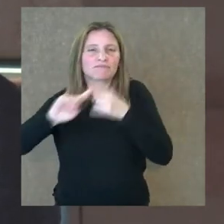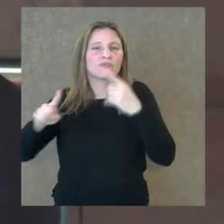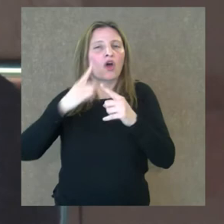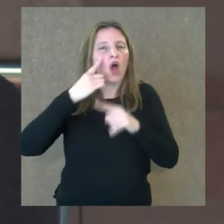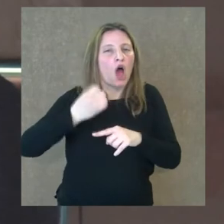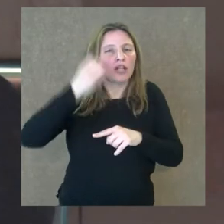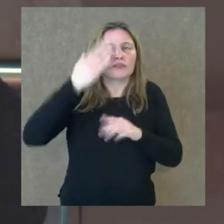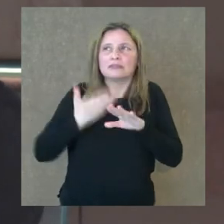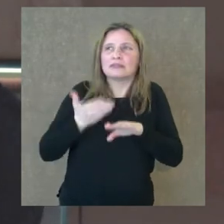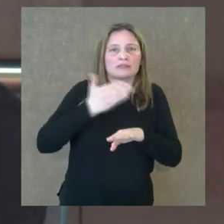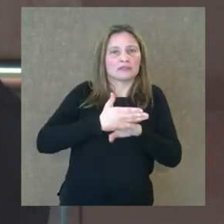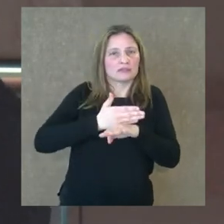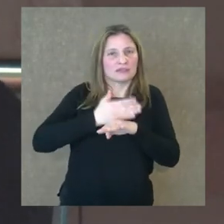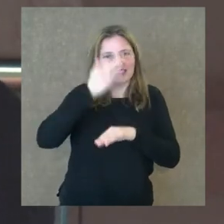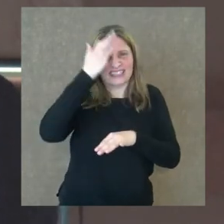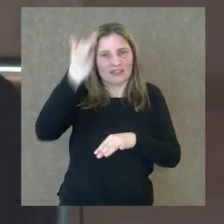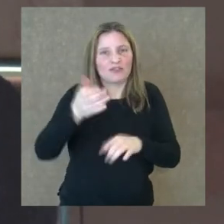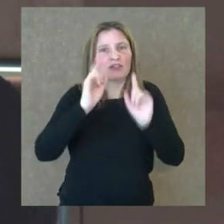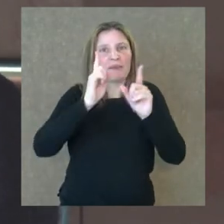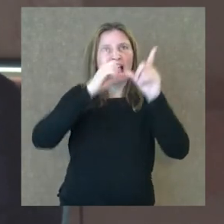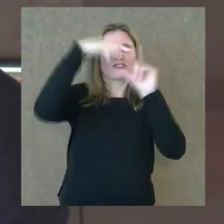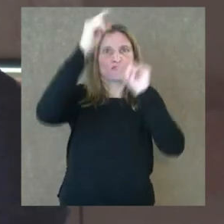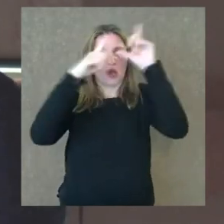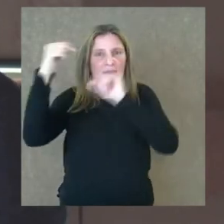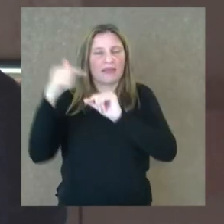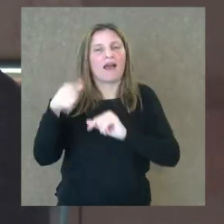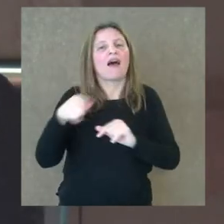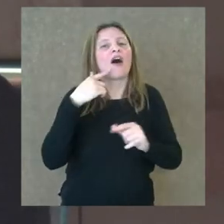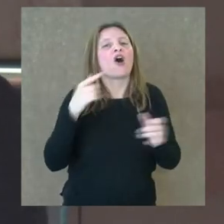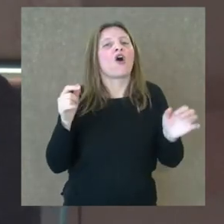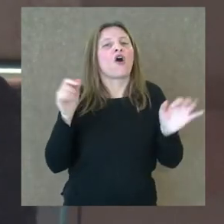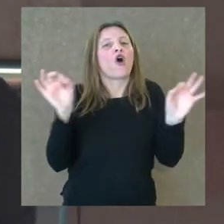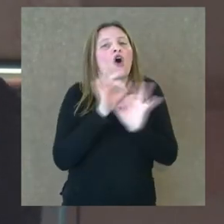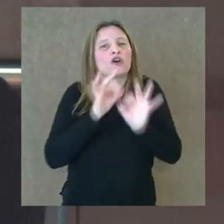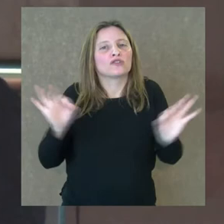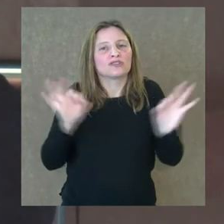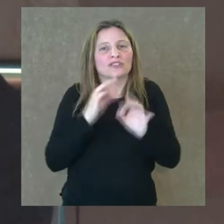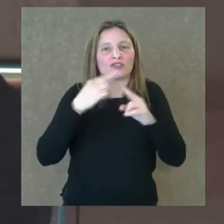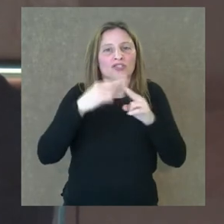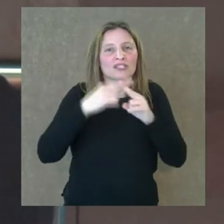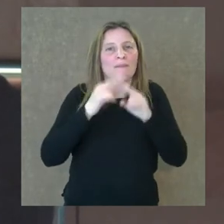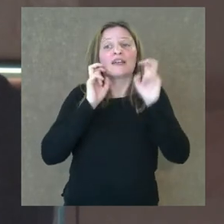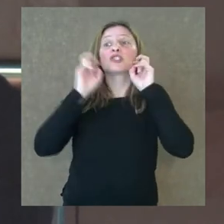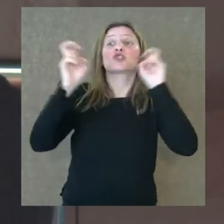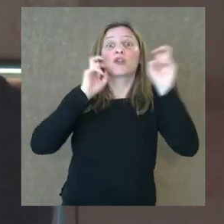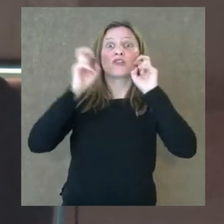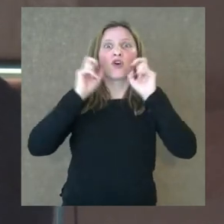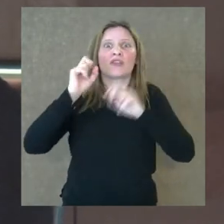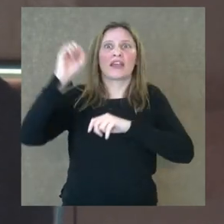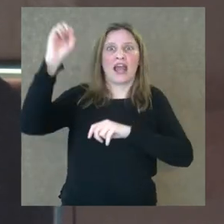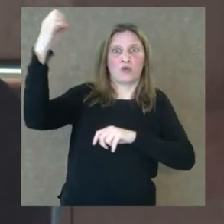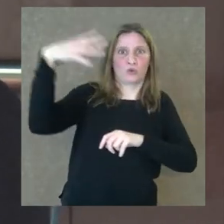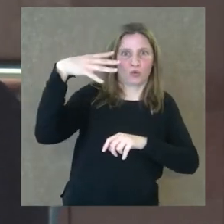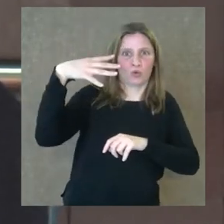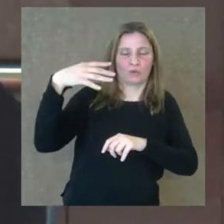científicos y astronómicos. Por eso es el concierto, el concierto se llama Los sonidos de la luz, ¿no?